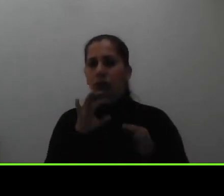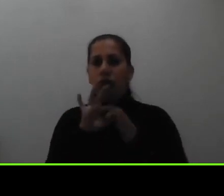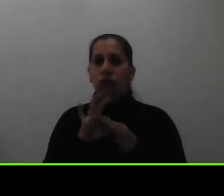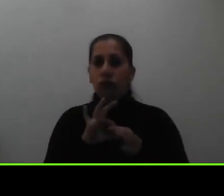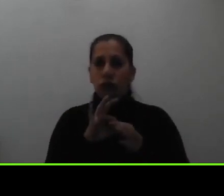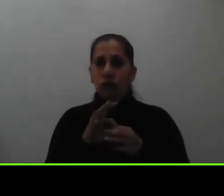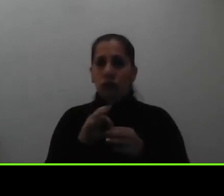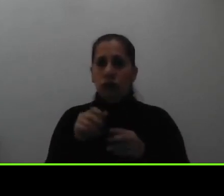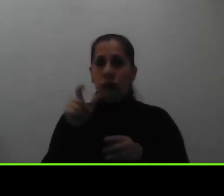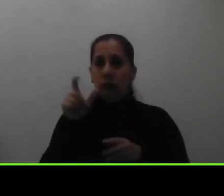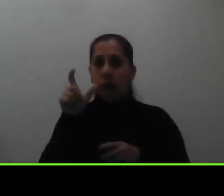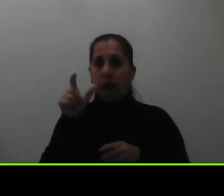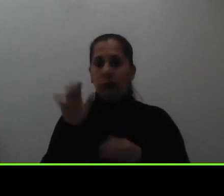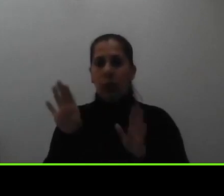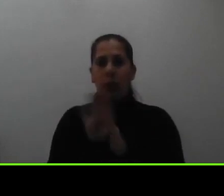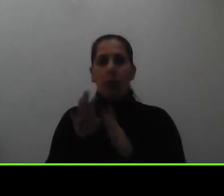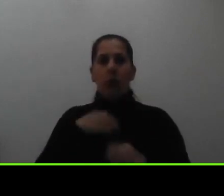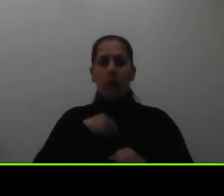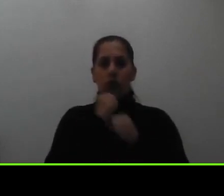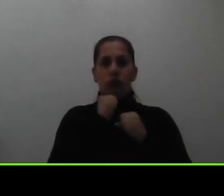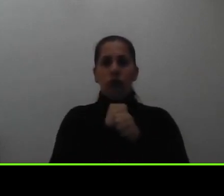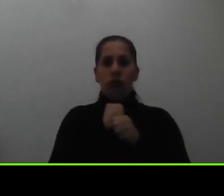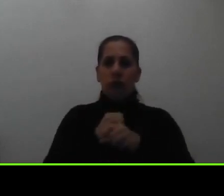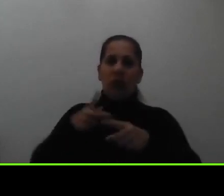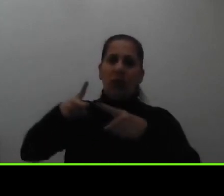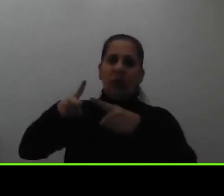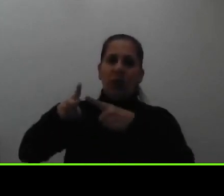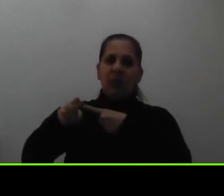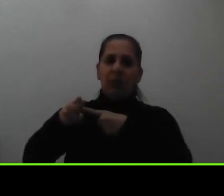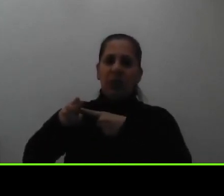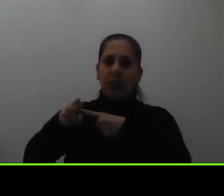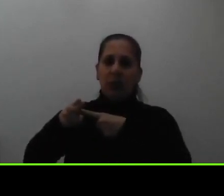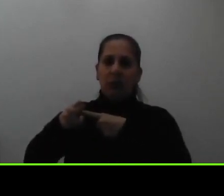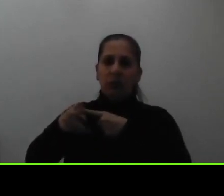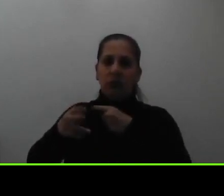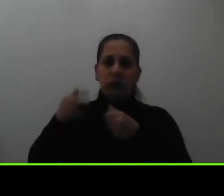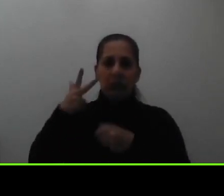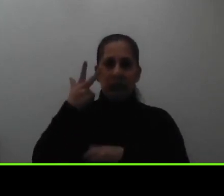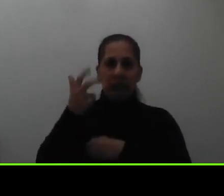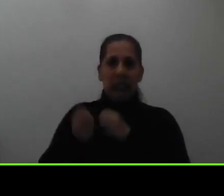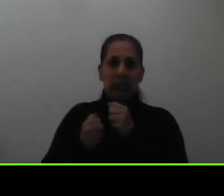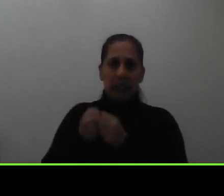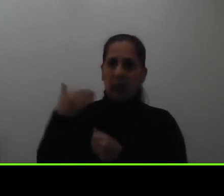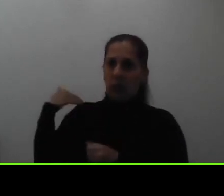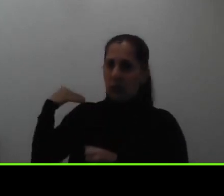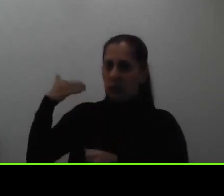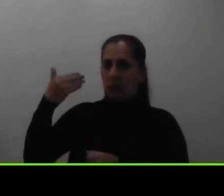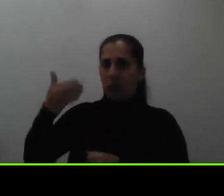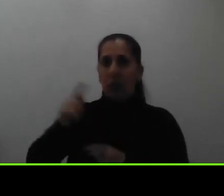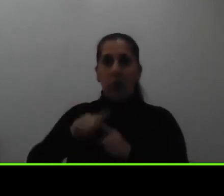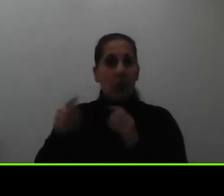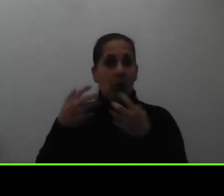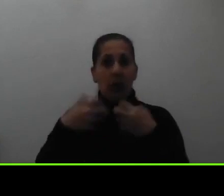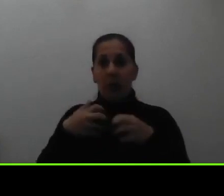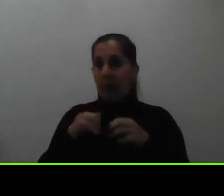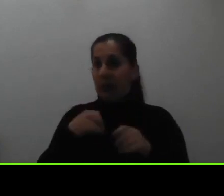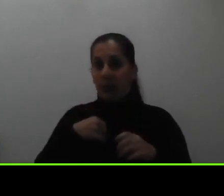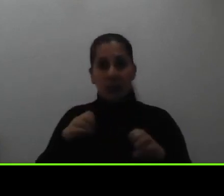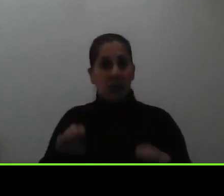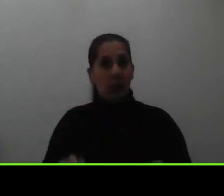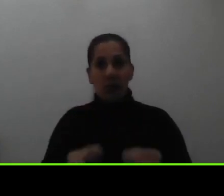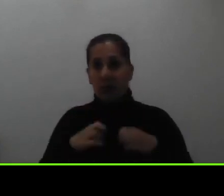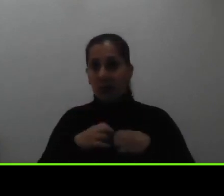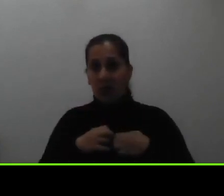que ha sido despedida de su trabajo pero desde hace más de tres años y la empresa ya no existe parece que no no